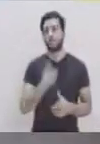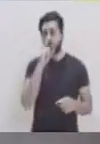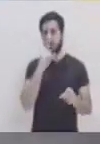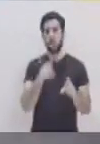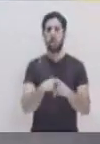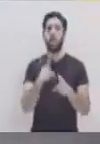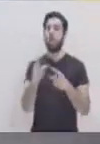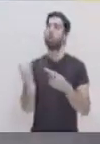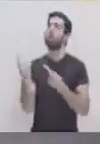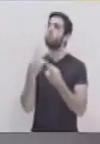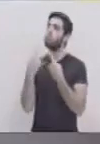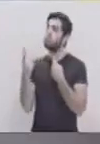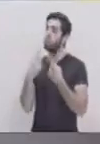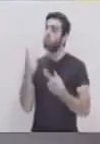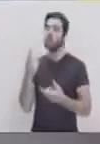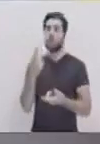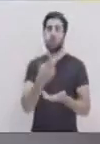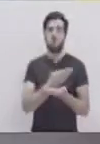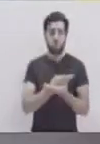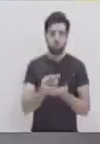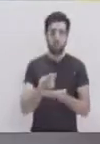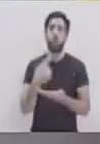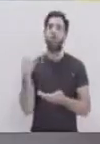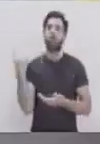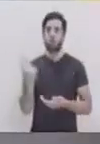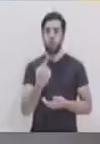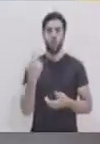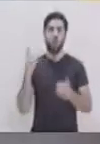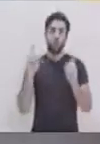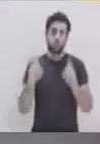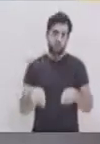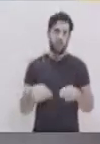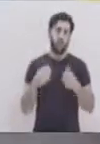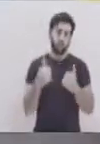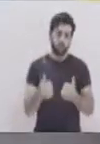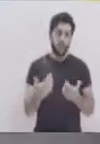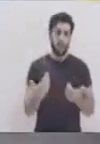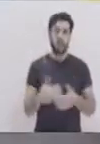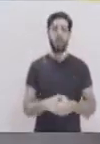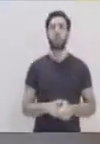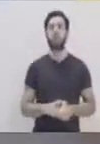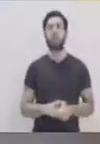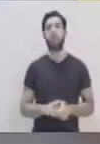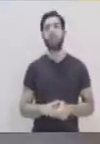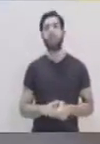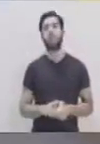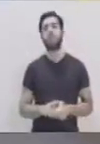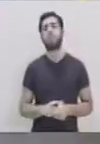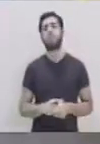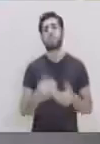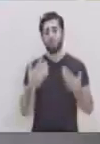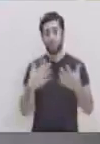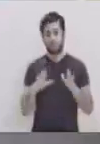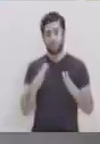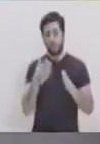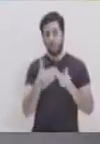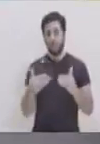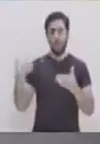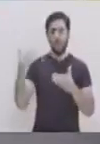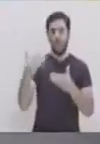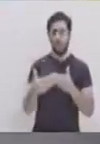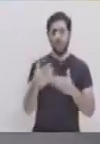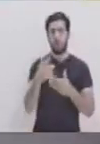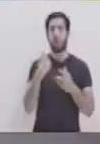les digo, el diálogo, la sinceridad, la fidelidad, ser fiel a esa amistad. ¿Y cómo podríamos,